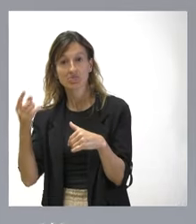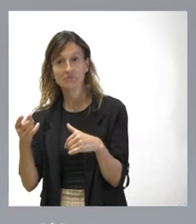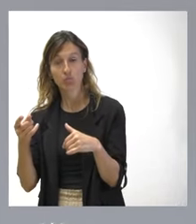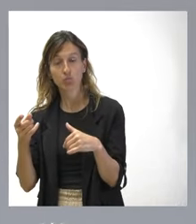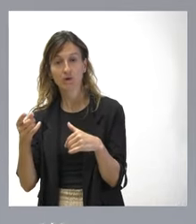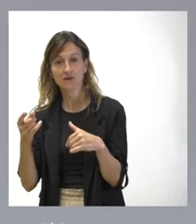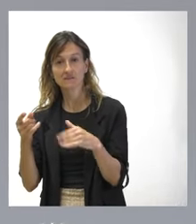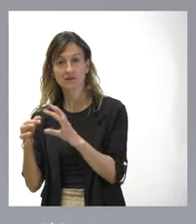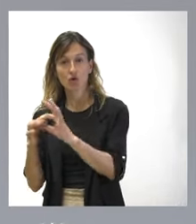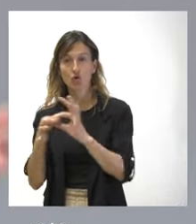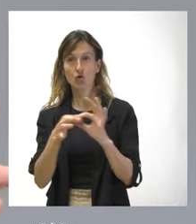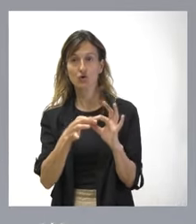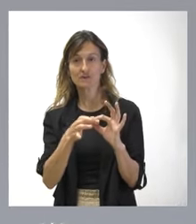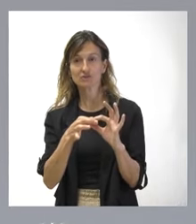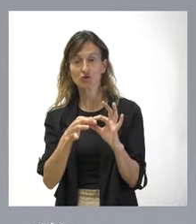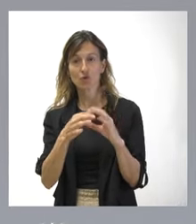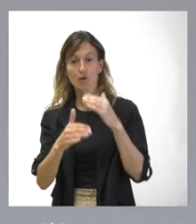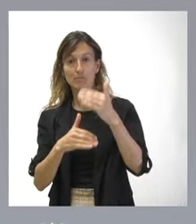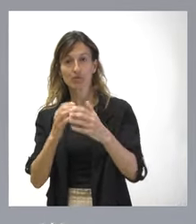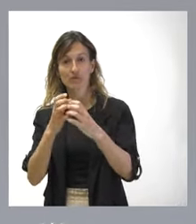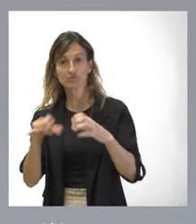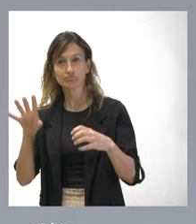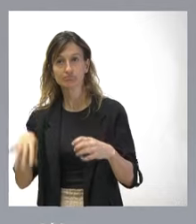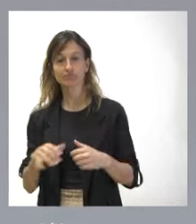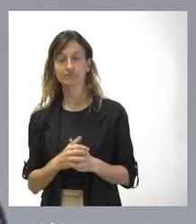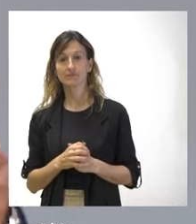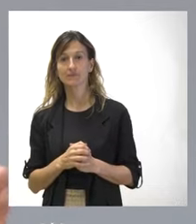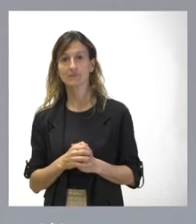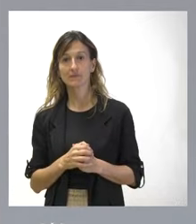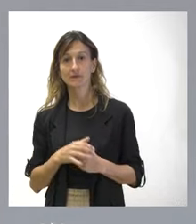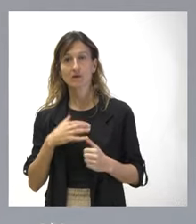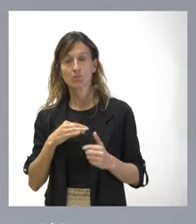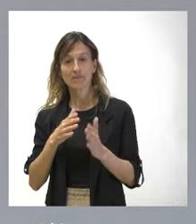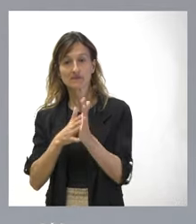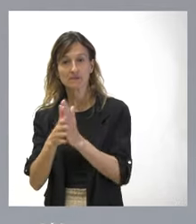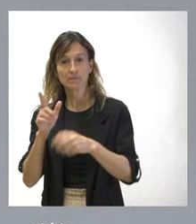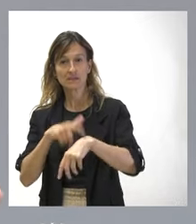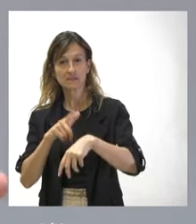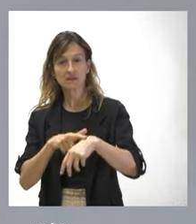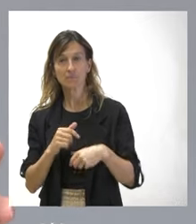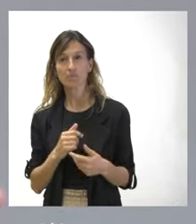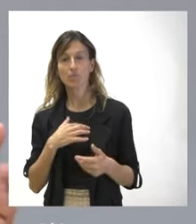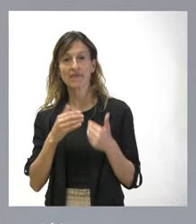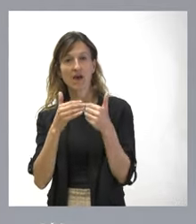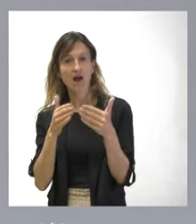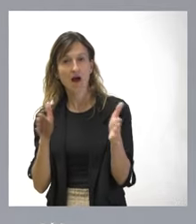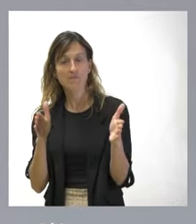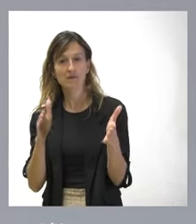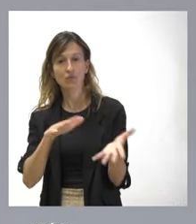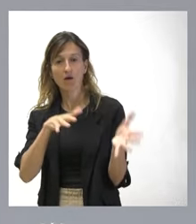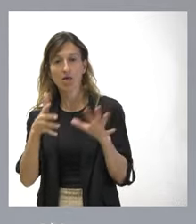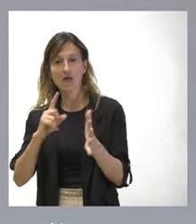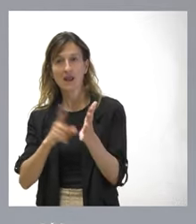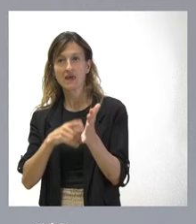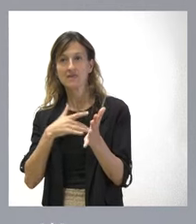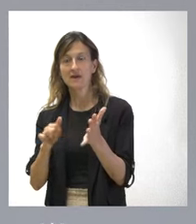un punto de conexión con el proceso secesionista y, por lo tanto, indefinidamente en el tiempo puede estar abierta la aplicación de la ley